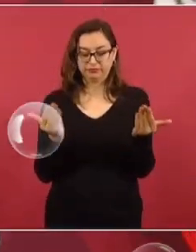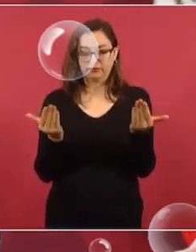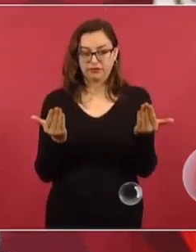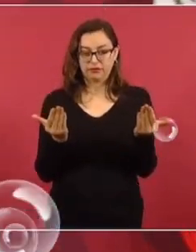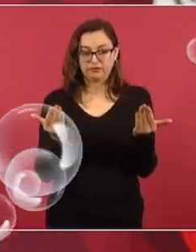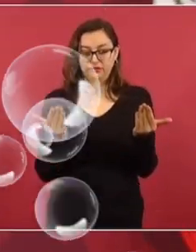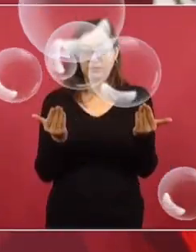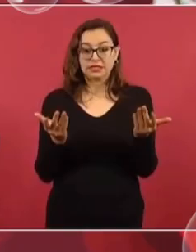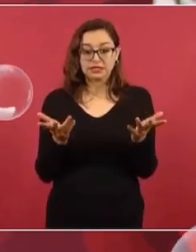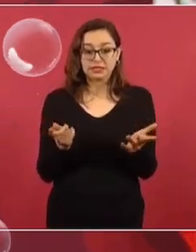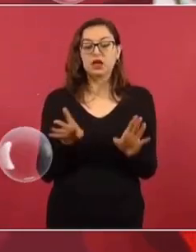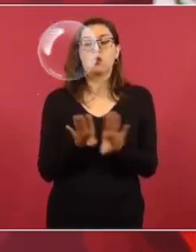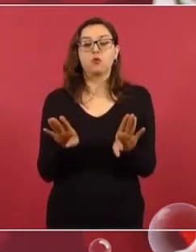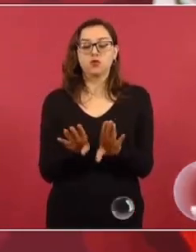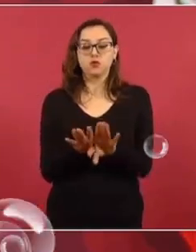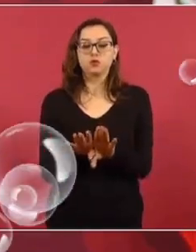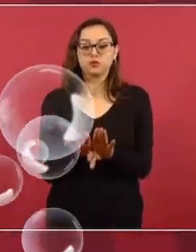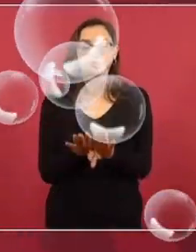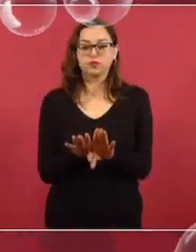que los más ricos de México